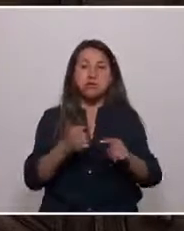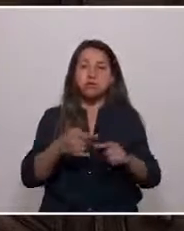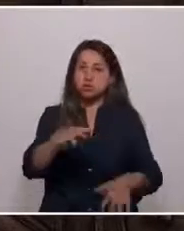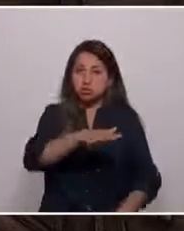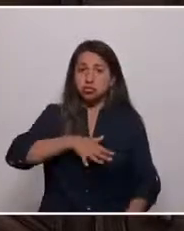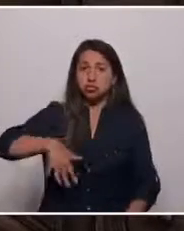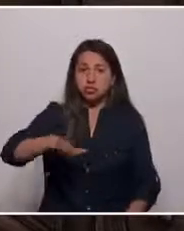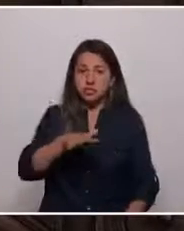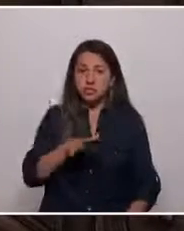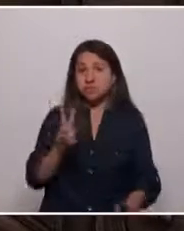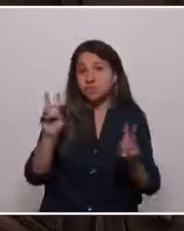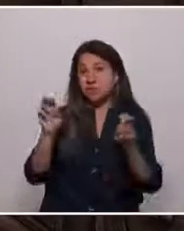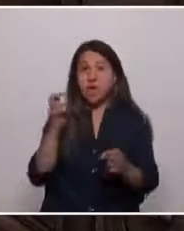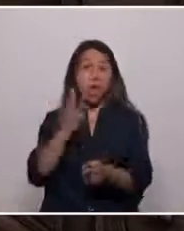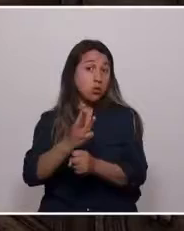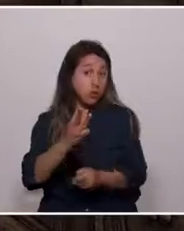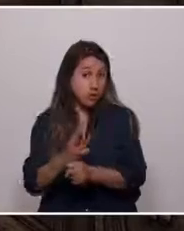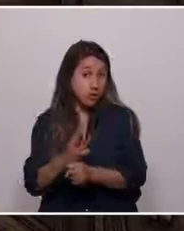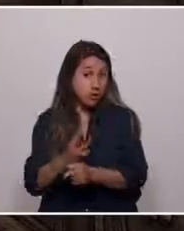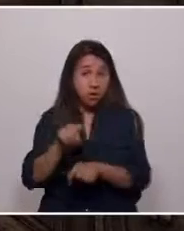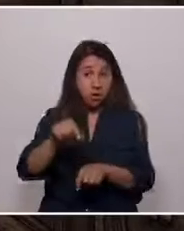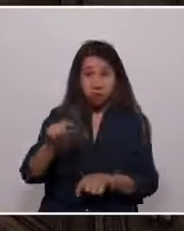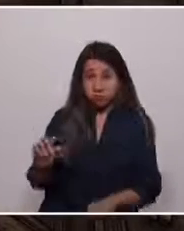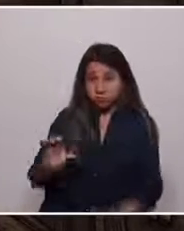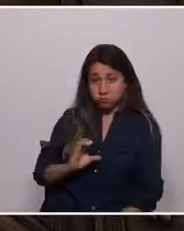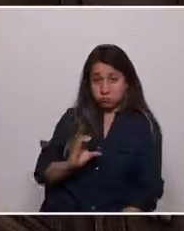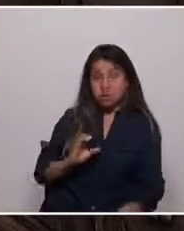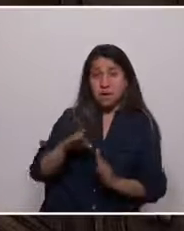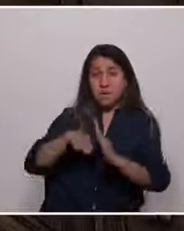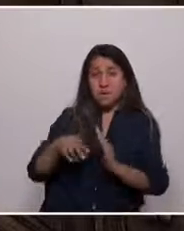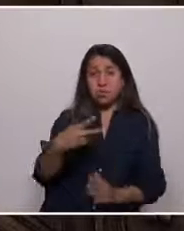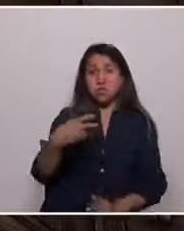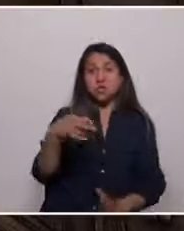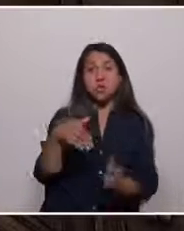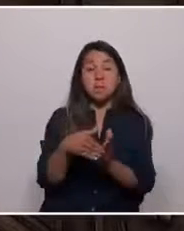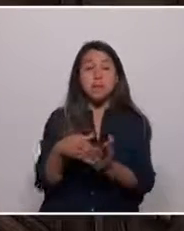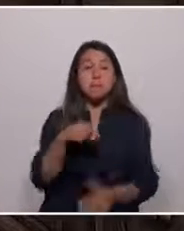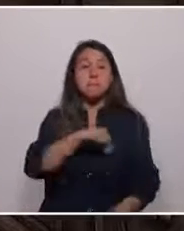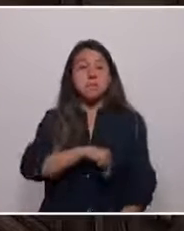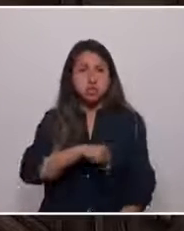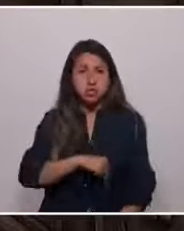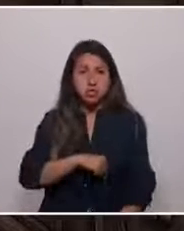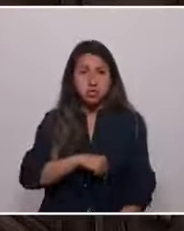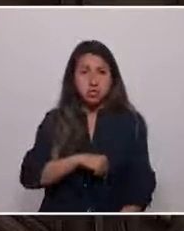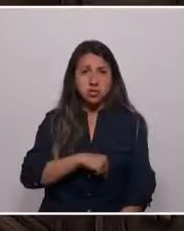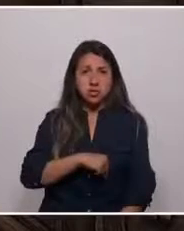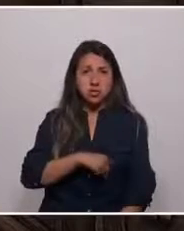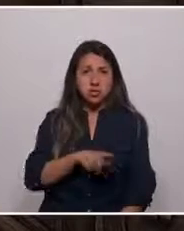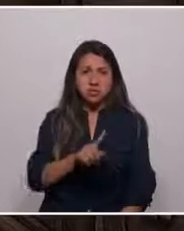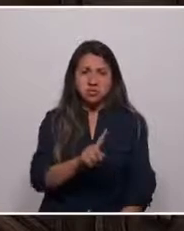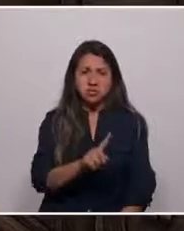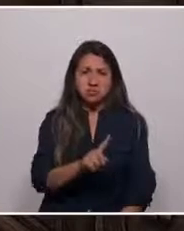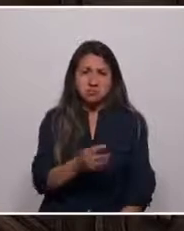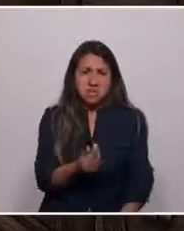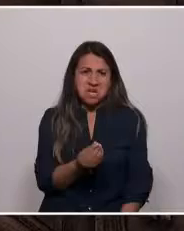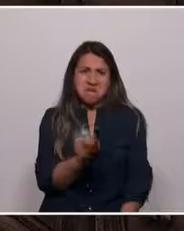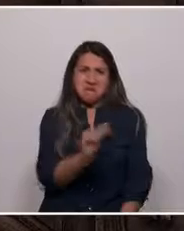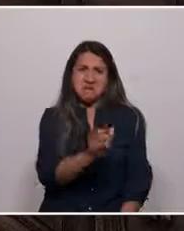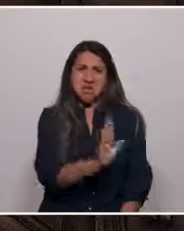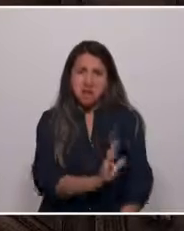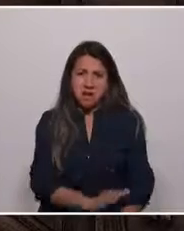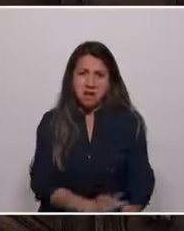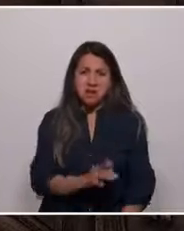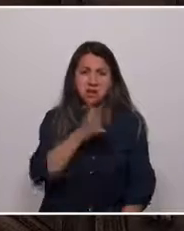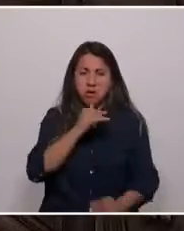¿Acaso los adultos mayores, que hoy reciben menos de 200.000 pesos de pensiones, no tienen mérito? ¿No se